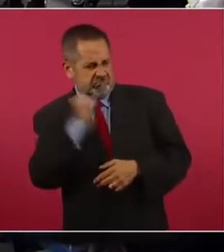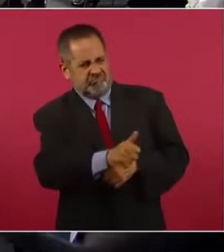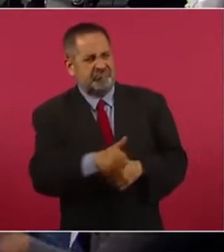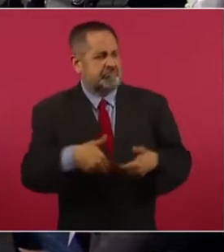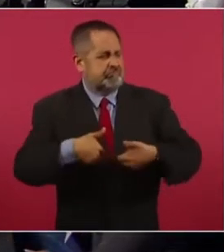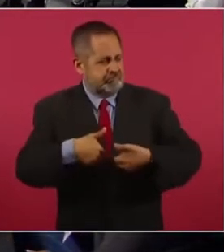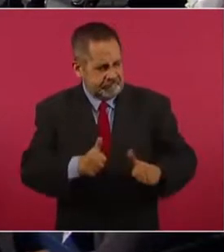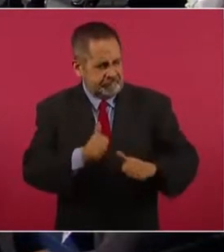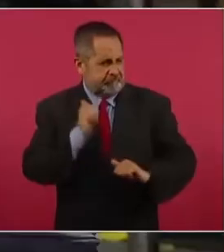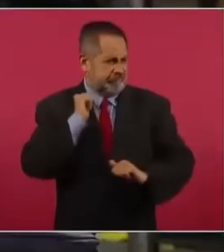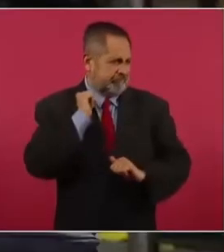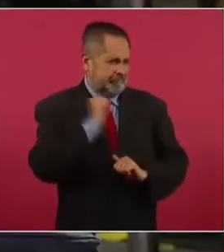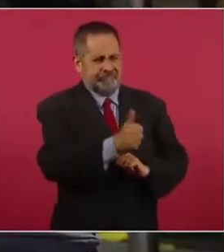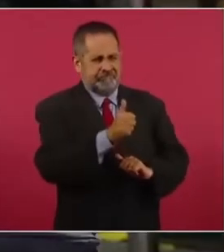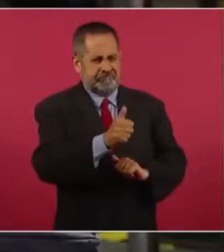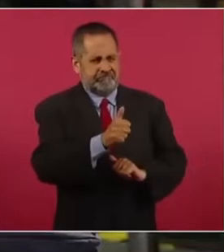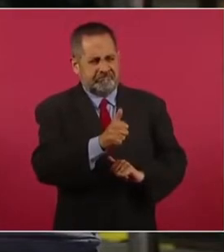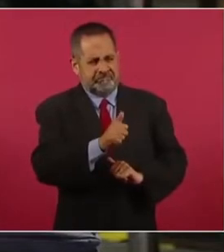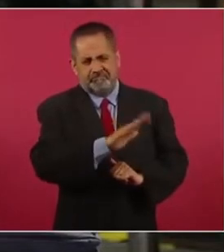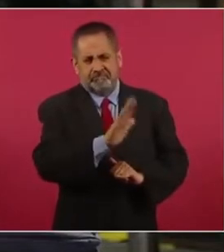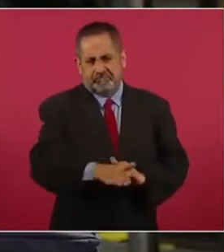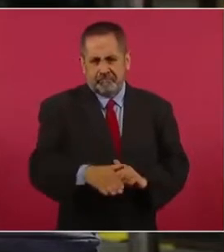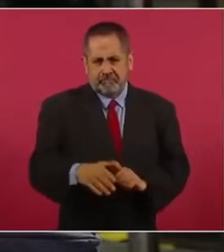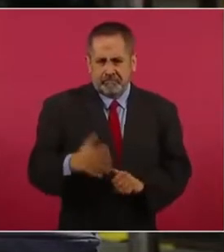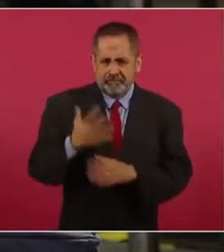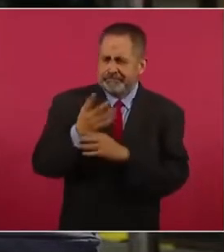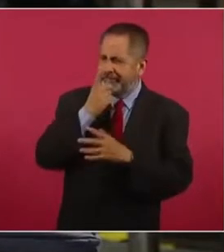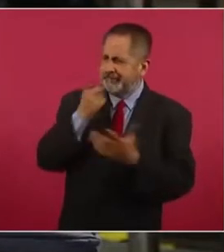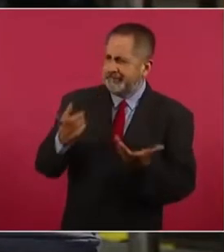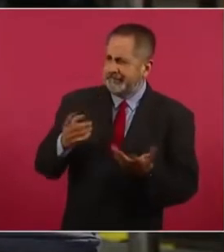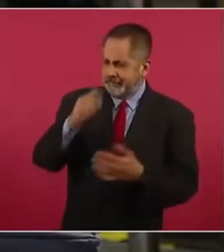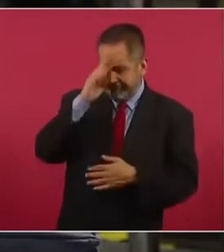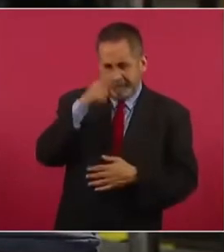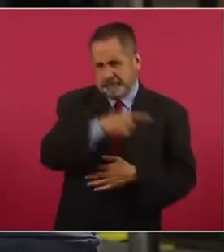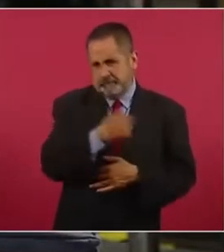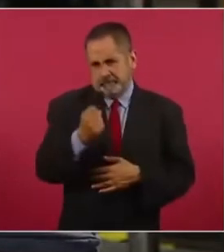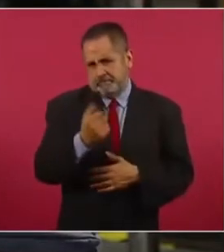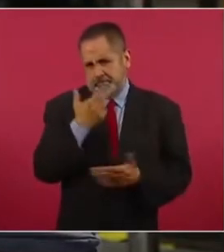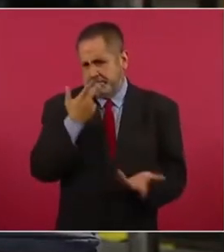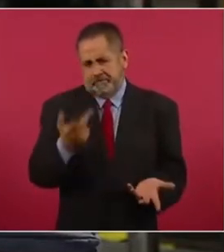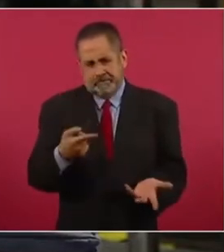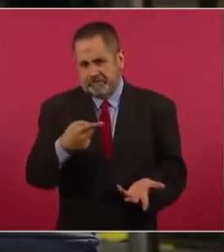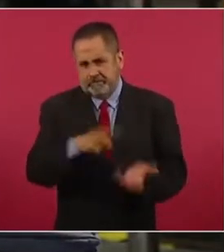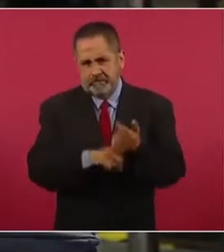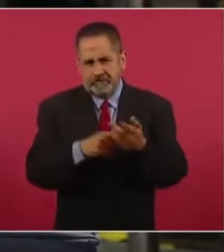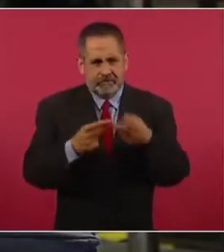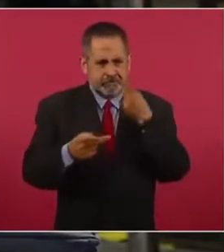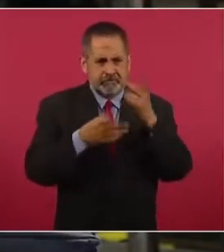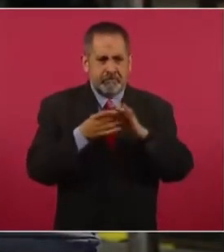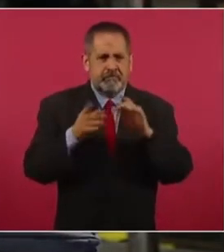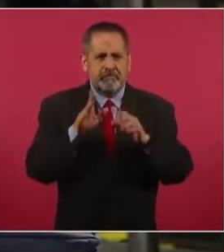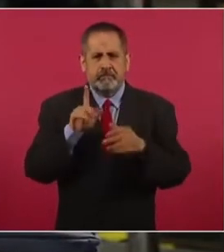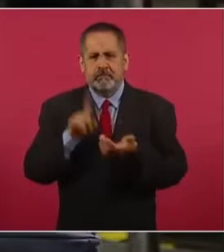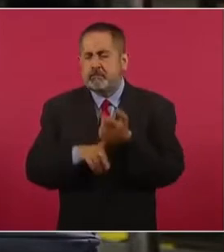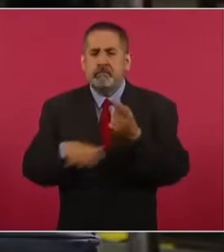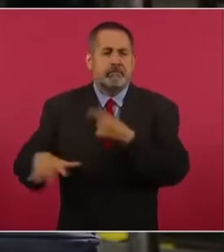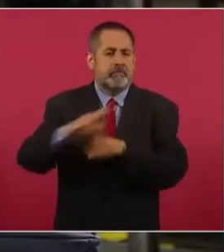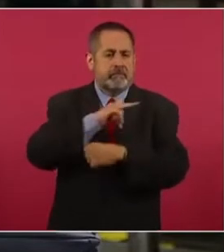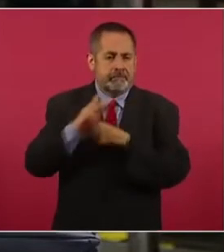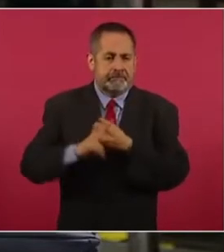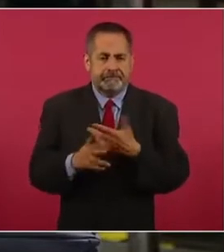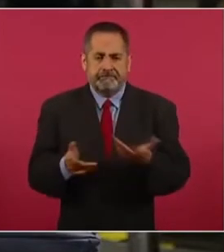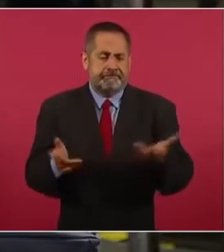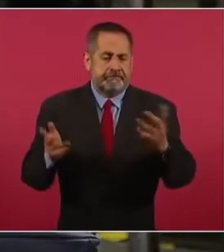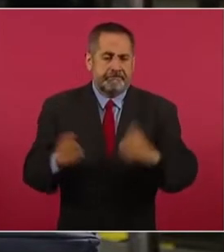no con balas, sino de hambre. Qué fuerte declaración, presidente, en este contexto que también se vive en el país. Pues